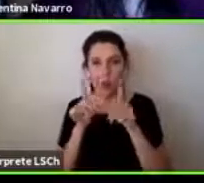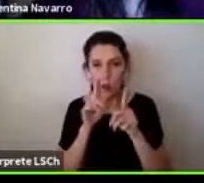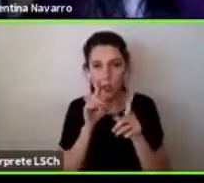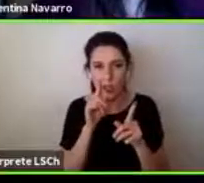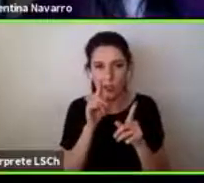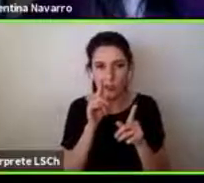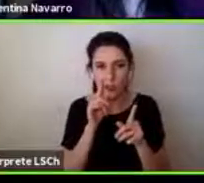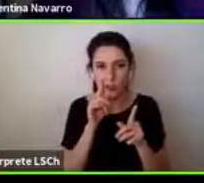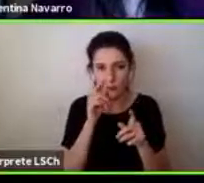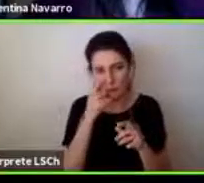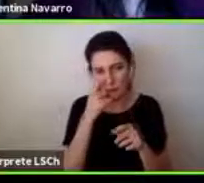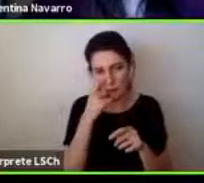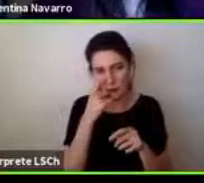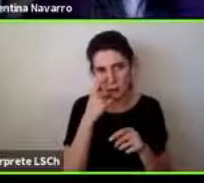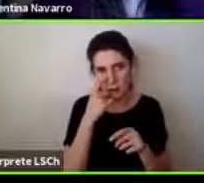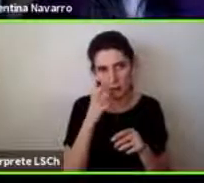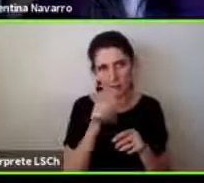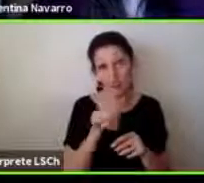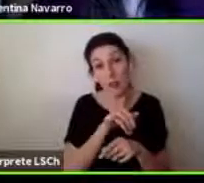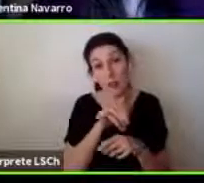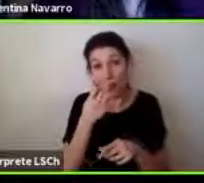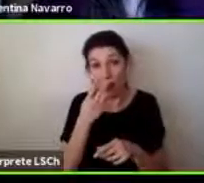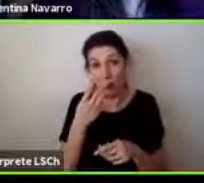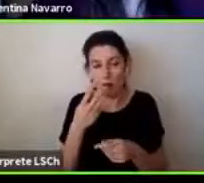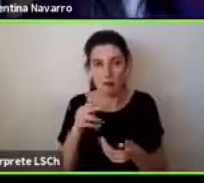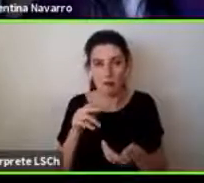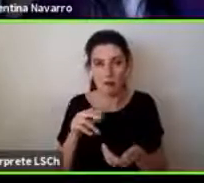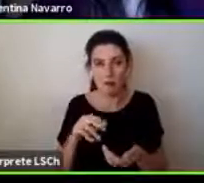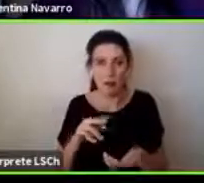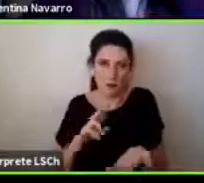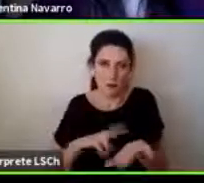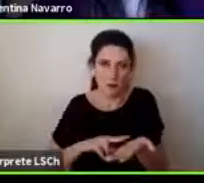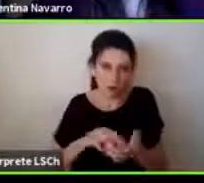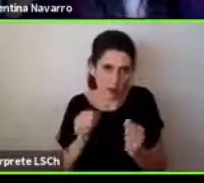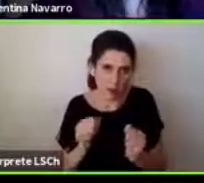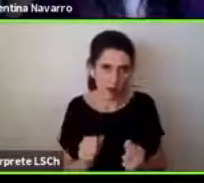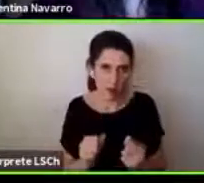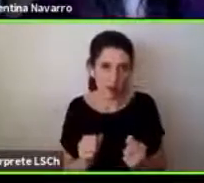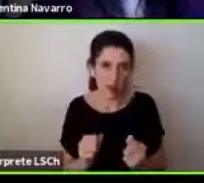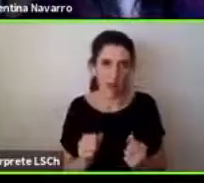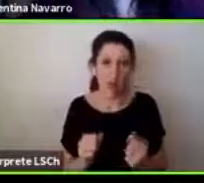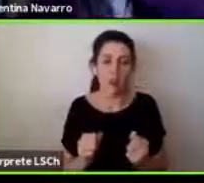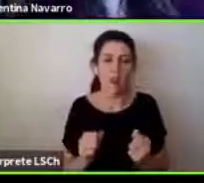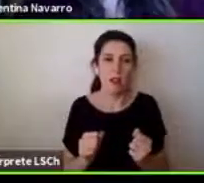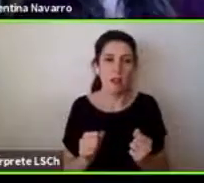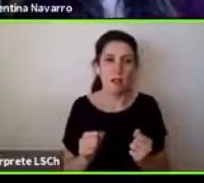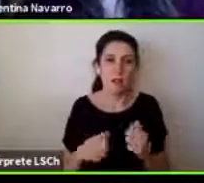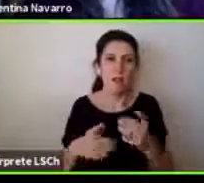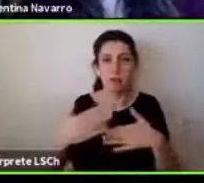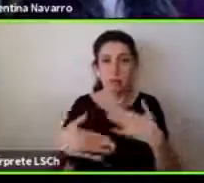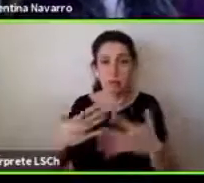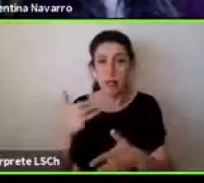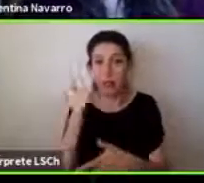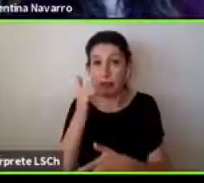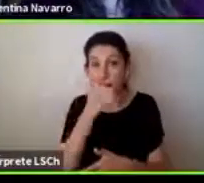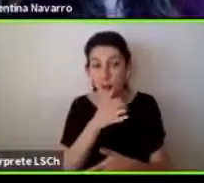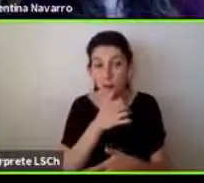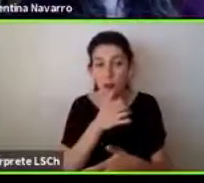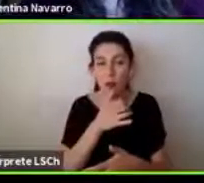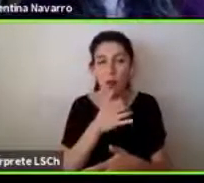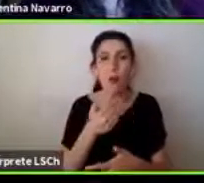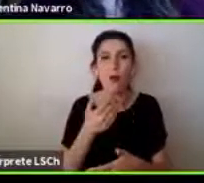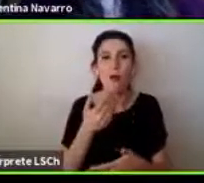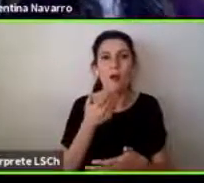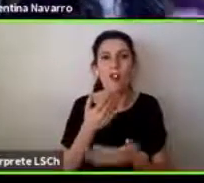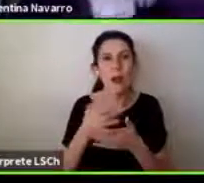realidad la posibilidad de fondos y también de cómo nos vamos a nutrir con el paso del tiempo de toda la retroalimentación que la gente